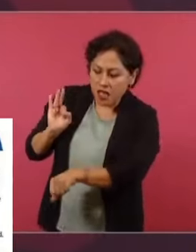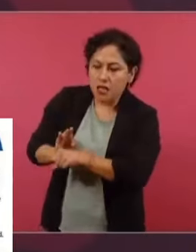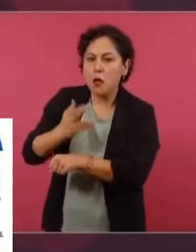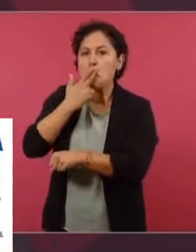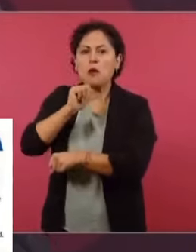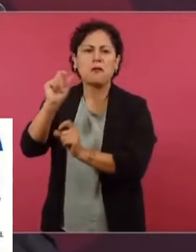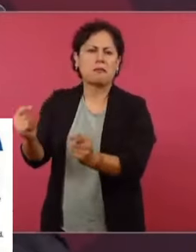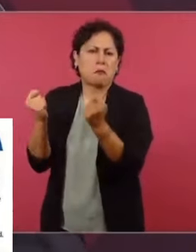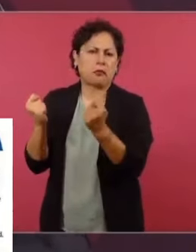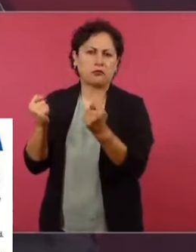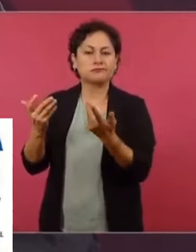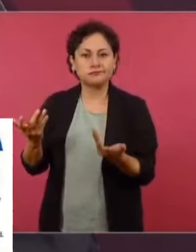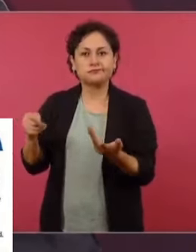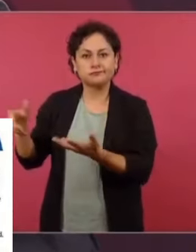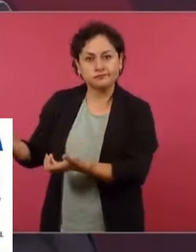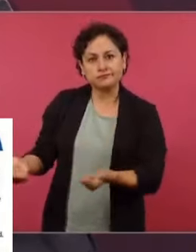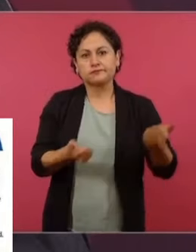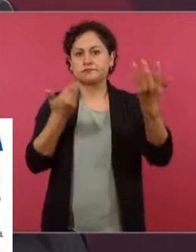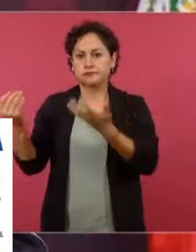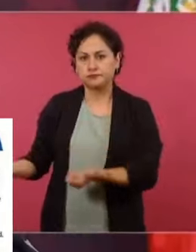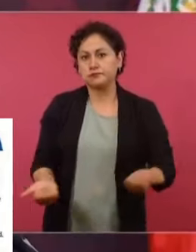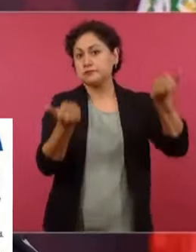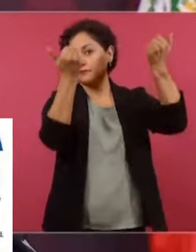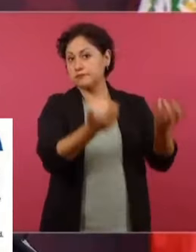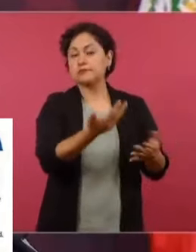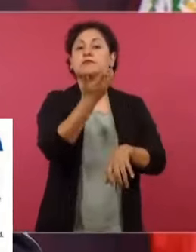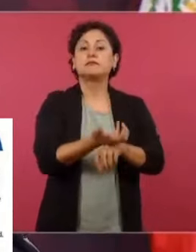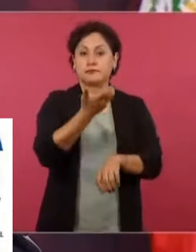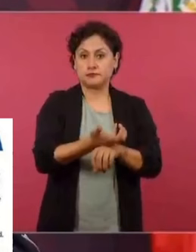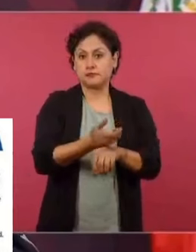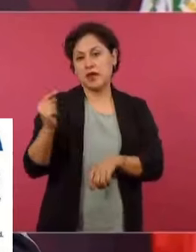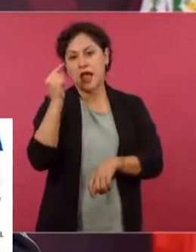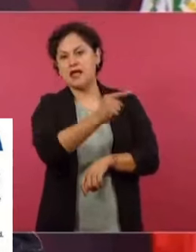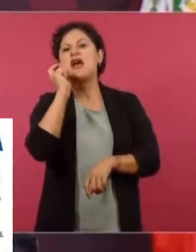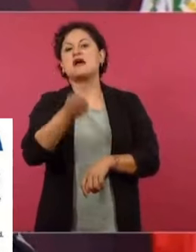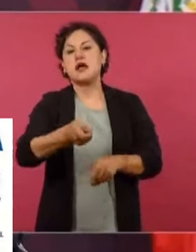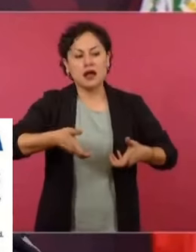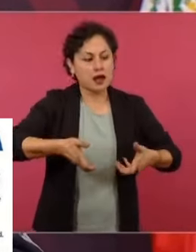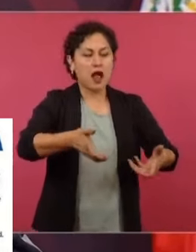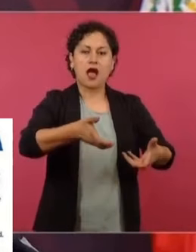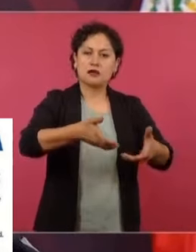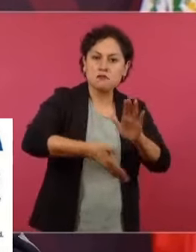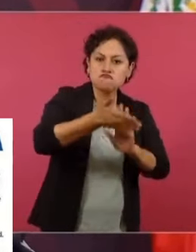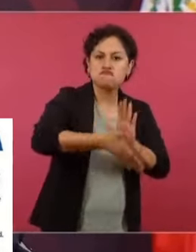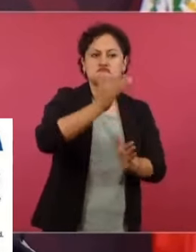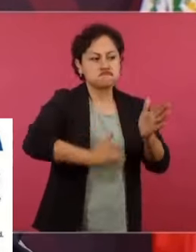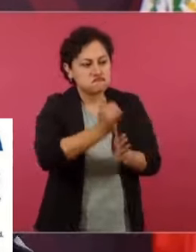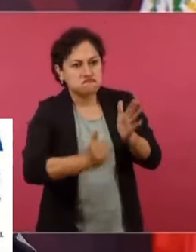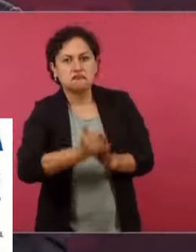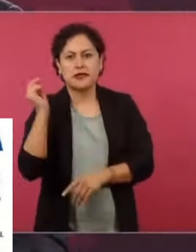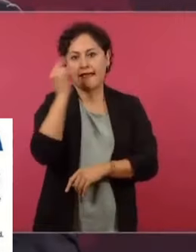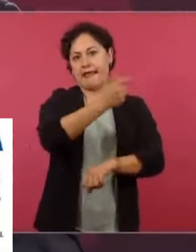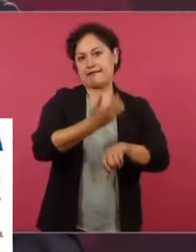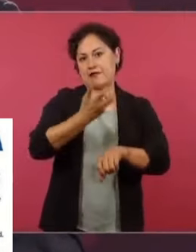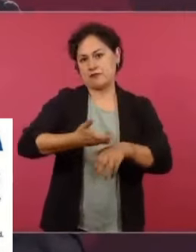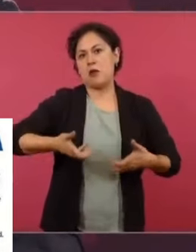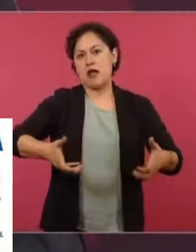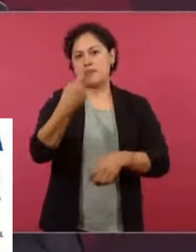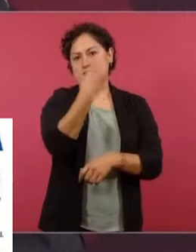y todo ese material se lo llevan a Estados Unidos para arreglar las calles de las ciudades de Estados Unidos